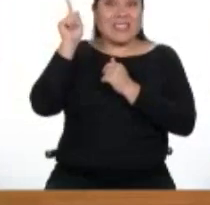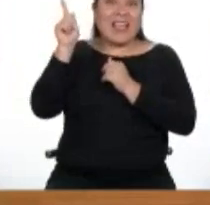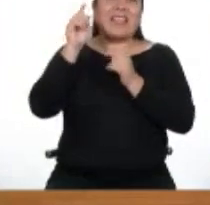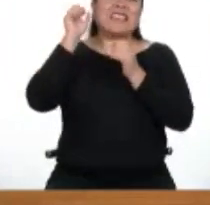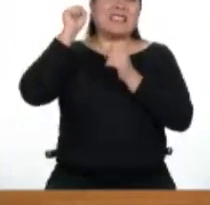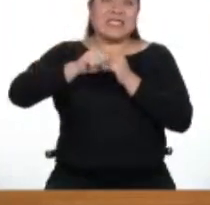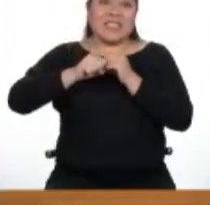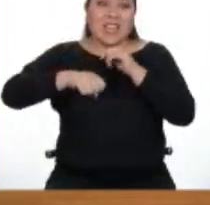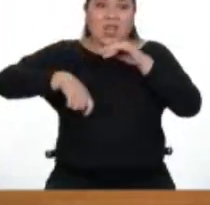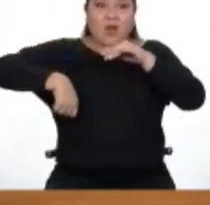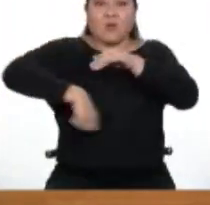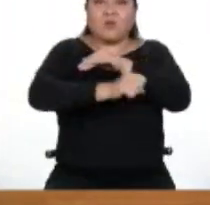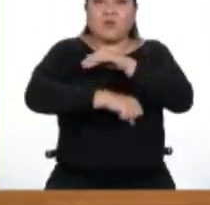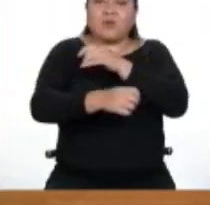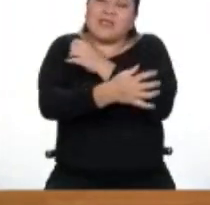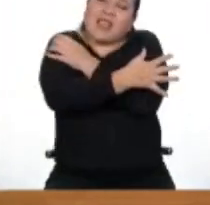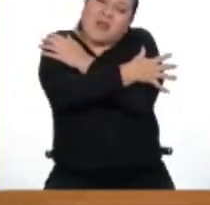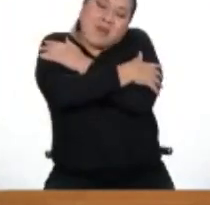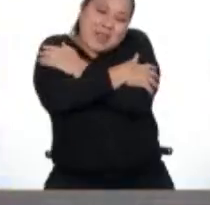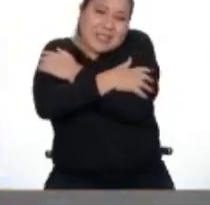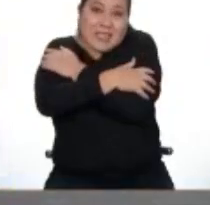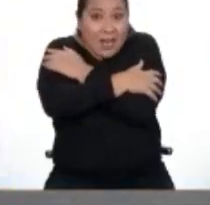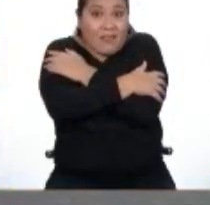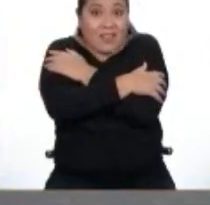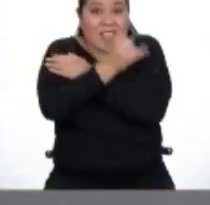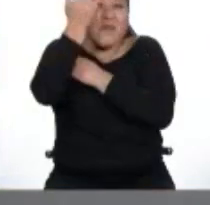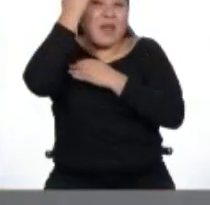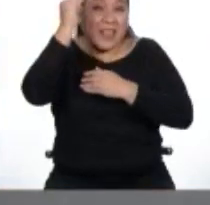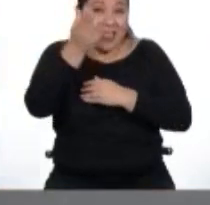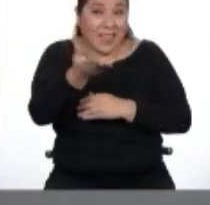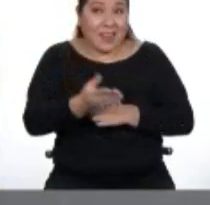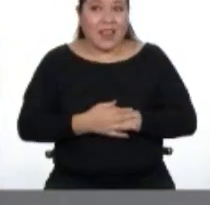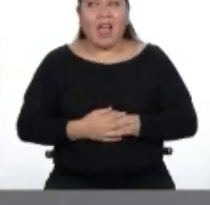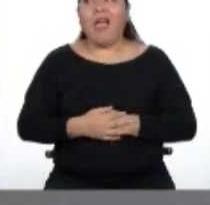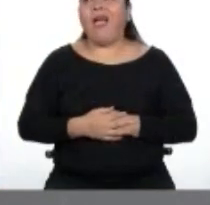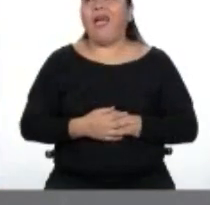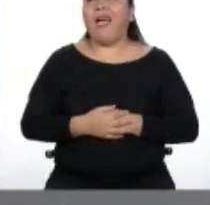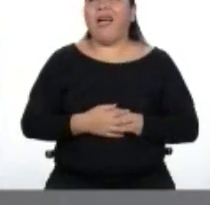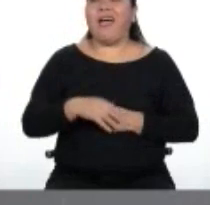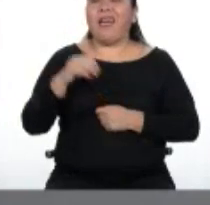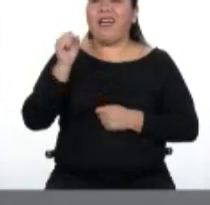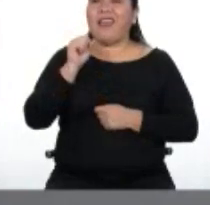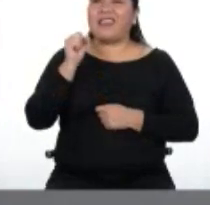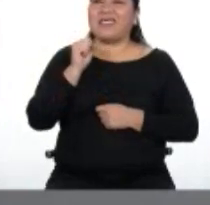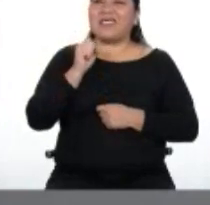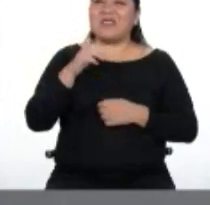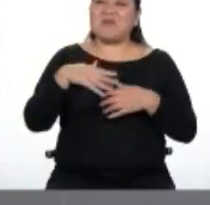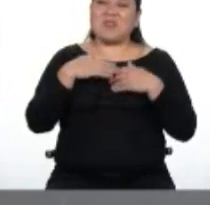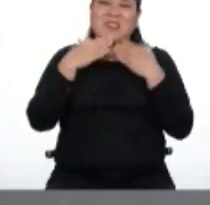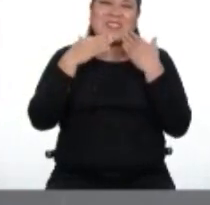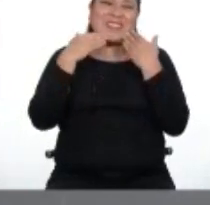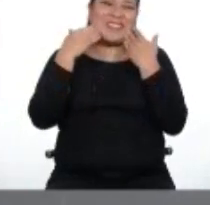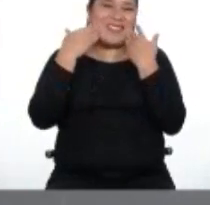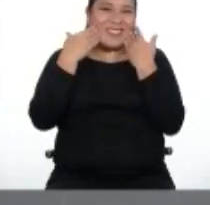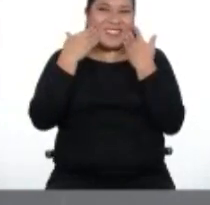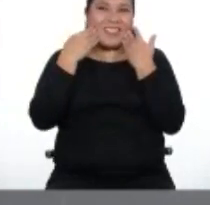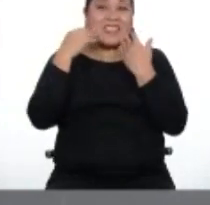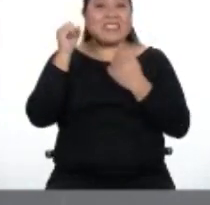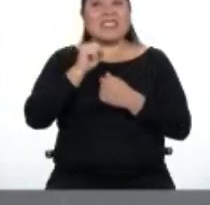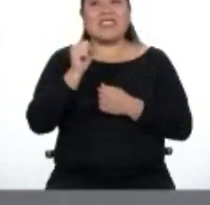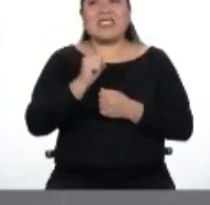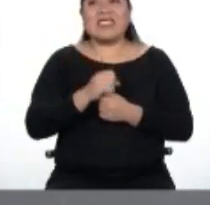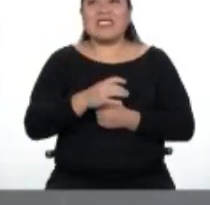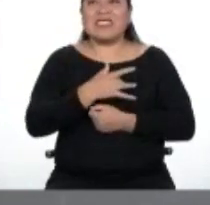hacía el gol y se abrazaban victoriosos? Hmm. En verdad aún puedo sonreír cuando lo recuerdo. ¿Sabe?